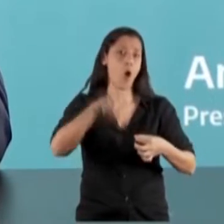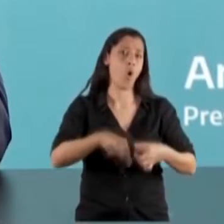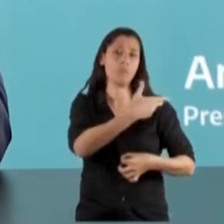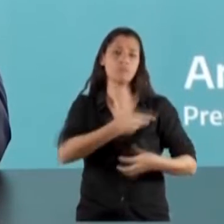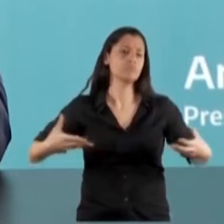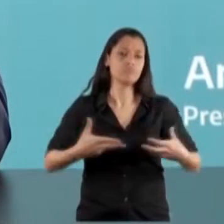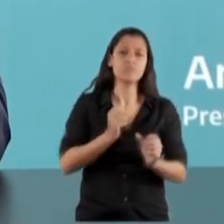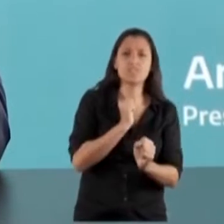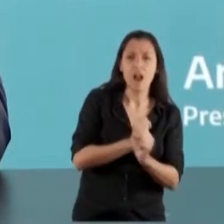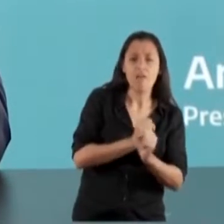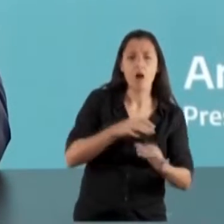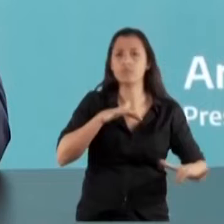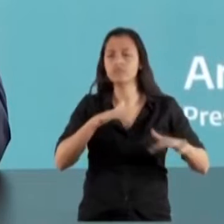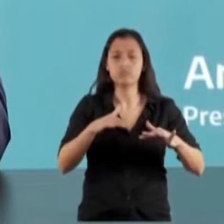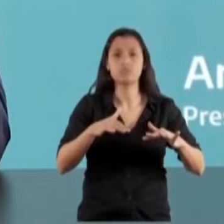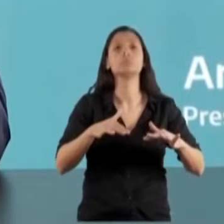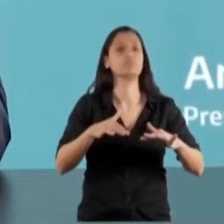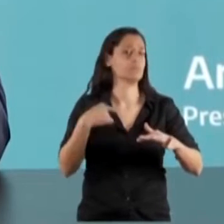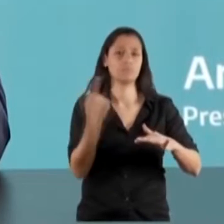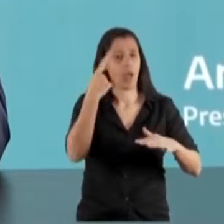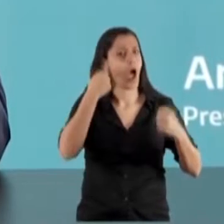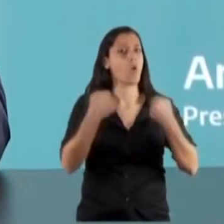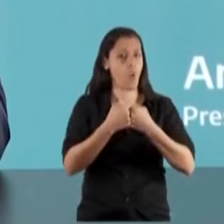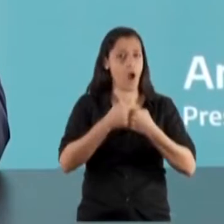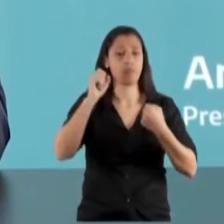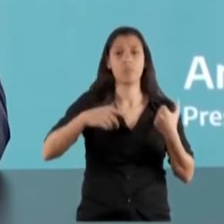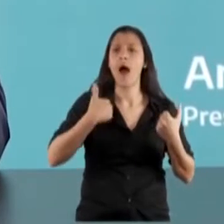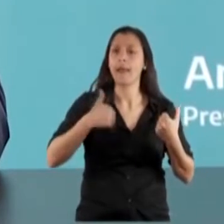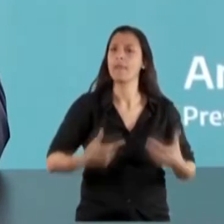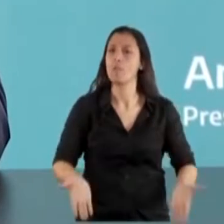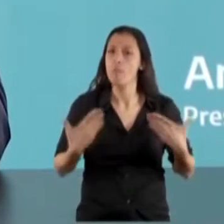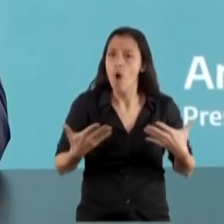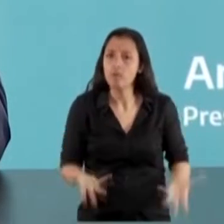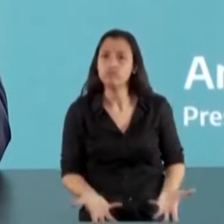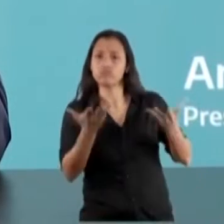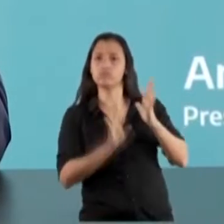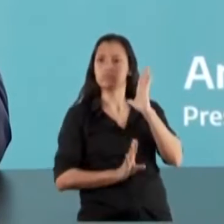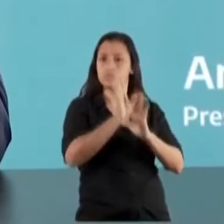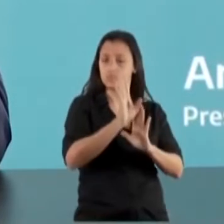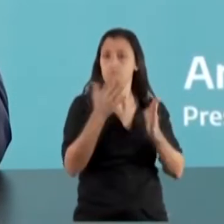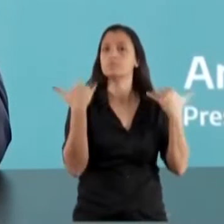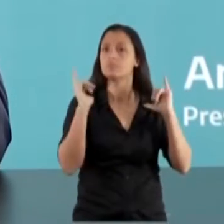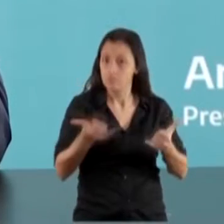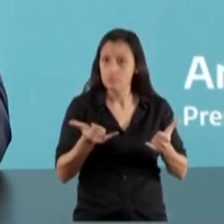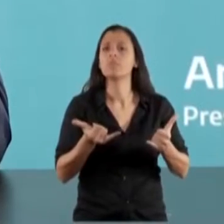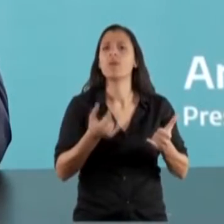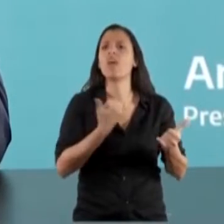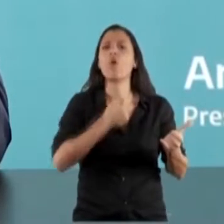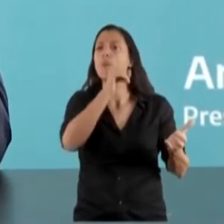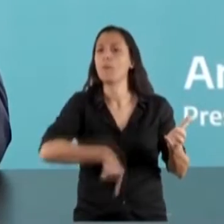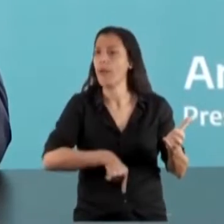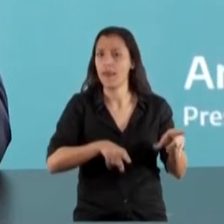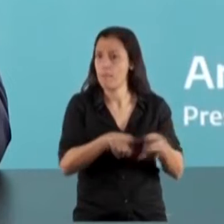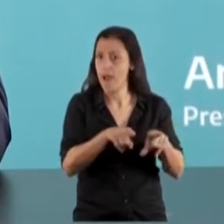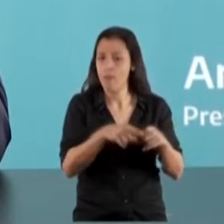la potencialidad que tiene la Argentina a partir de los recursos que todos